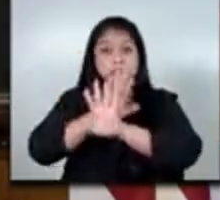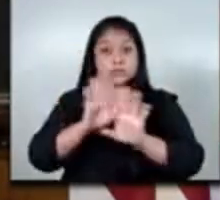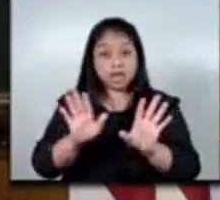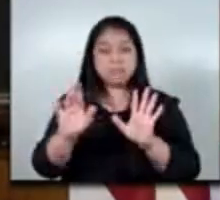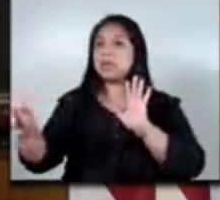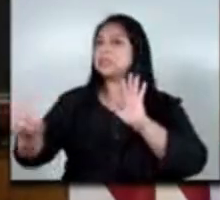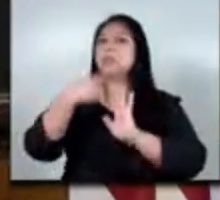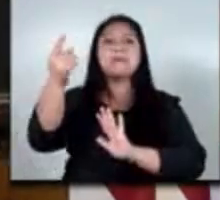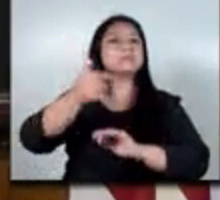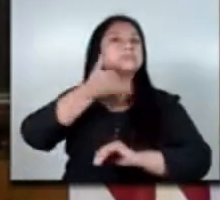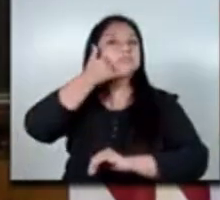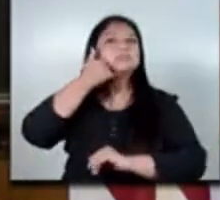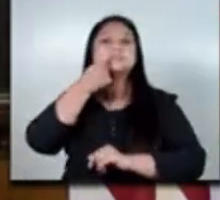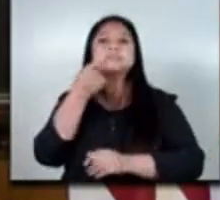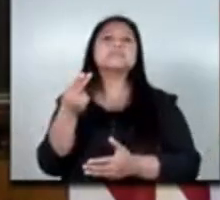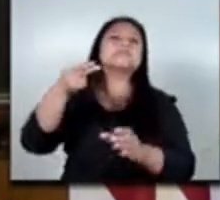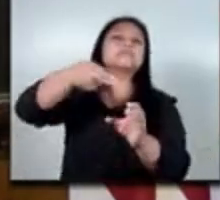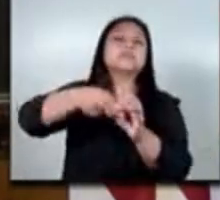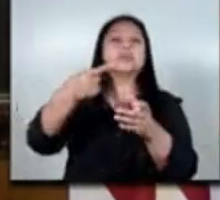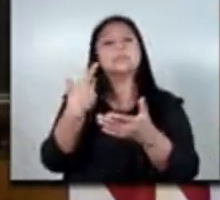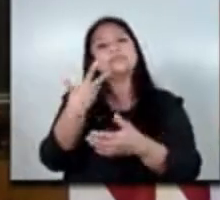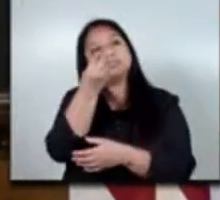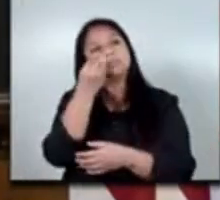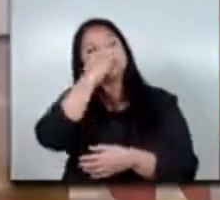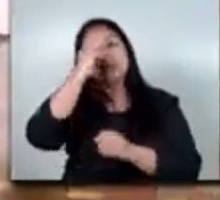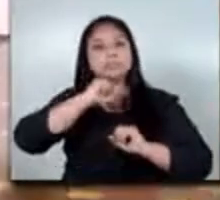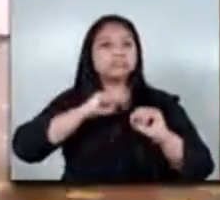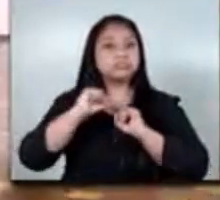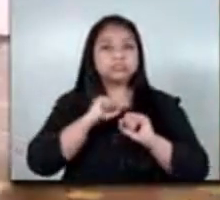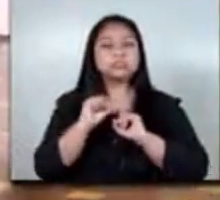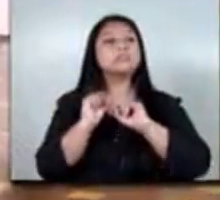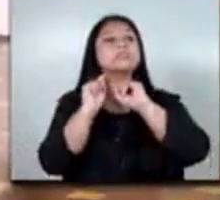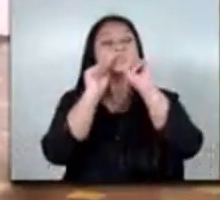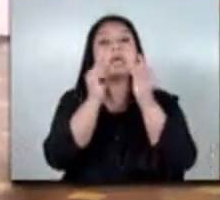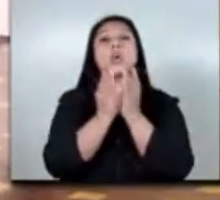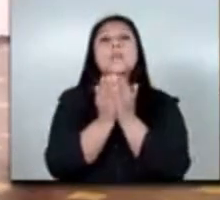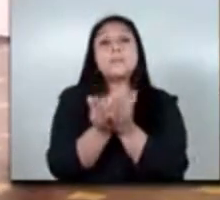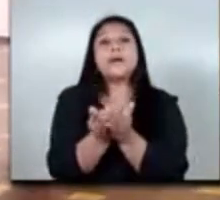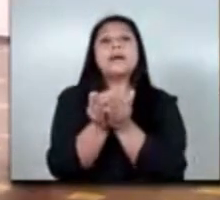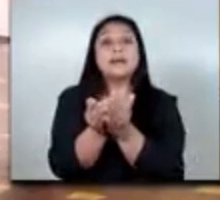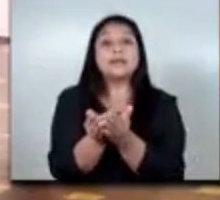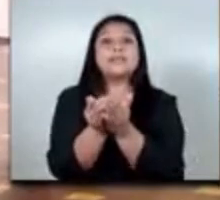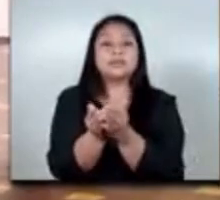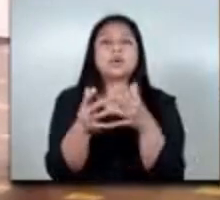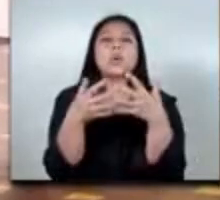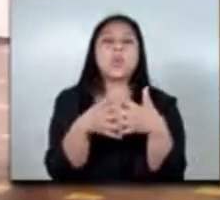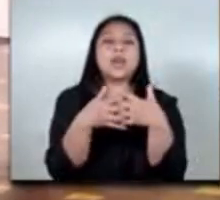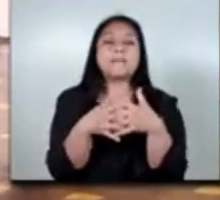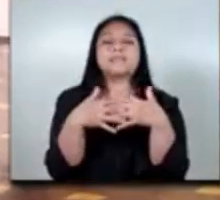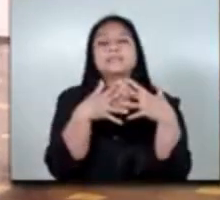ofrecernos pues la oportunidad de poder viajar a trabajar a un barco con una empresa en eeuu